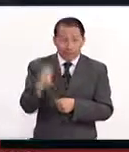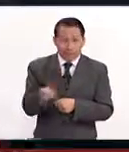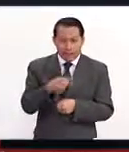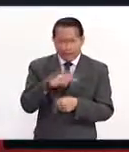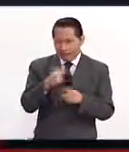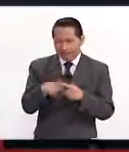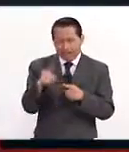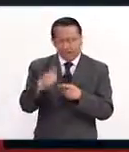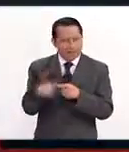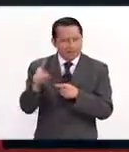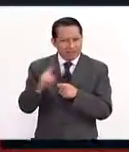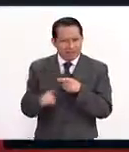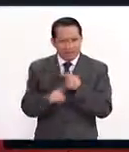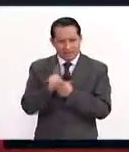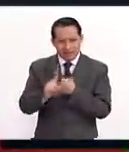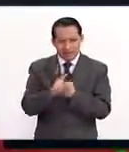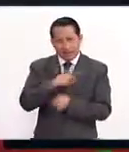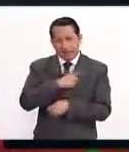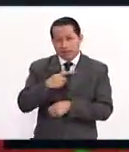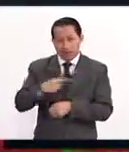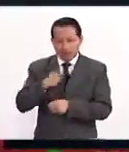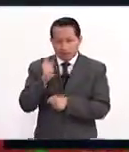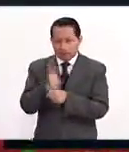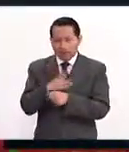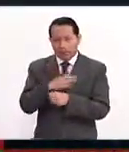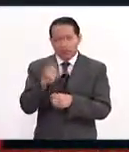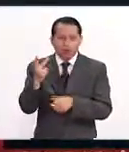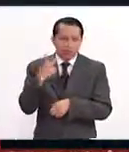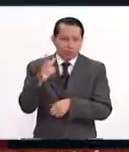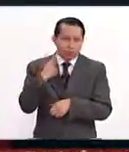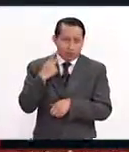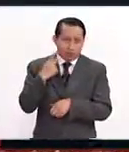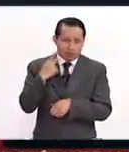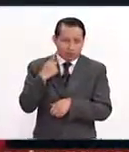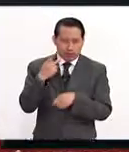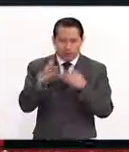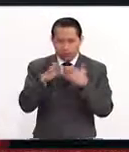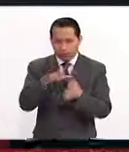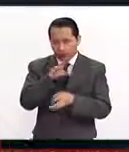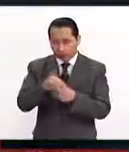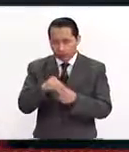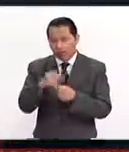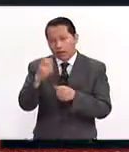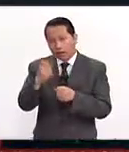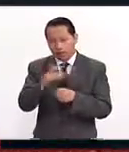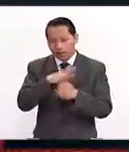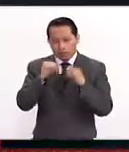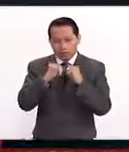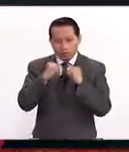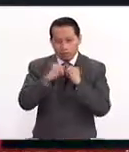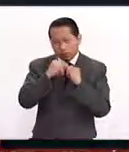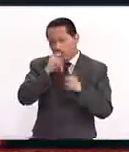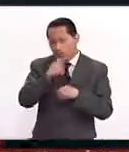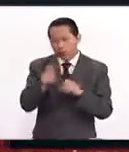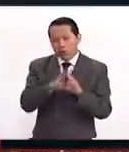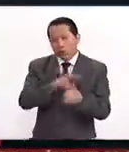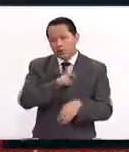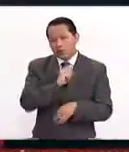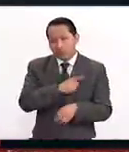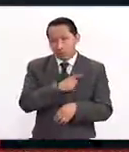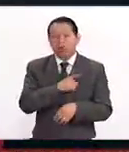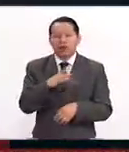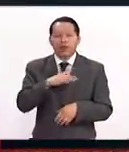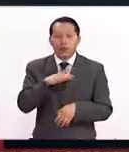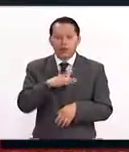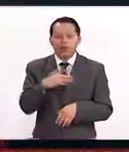multifactoriales, pues se tienen que tomar en cuenta en las políticas públicas y así lo indican institutos nuestros como Salud Pública,